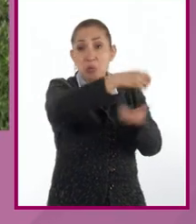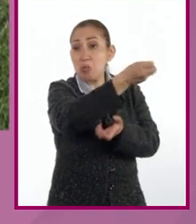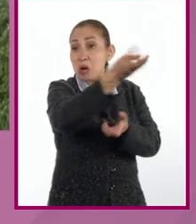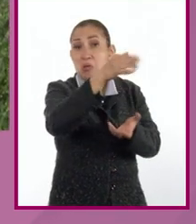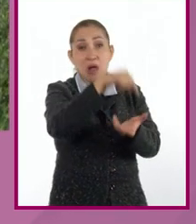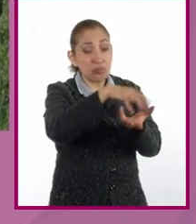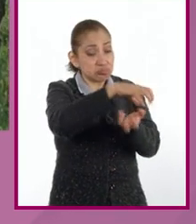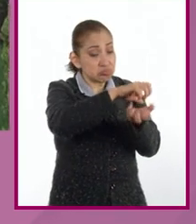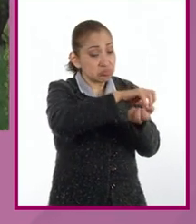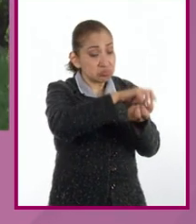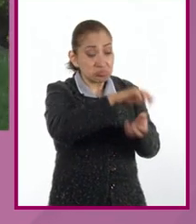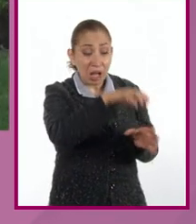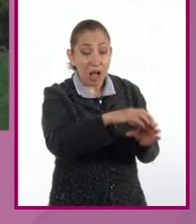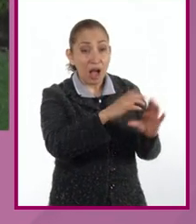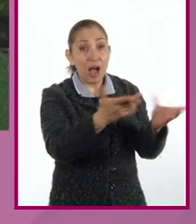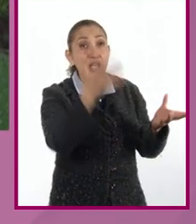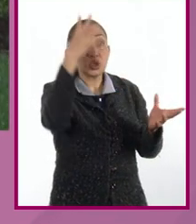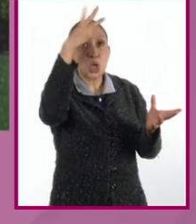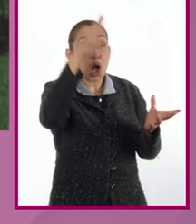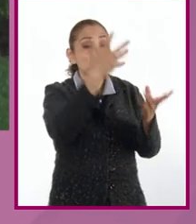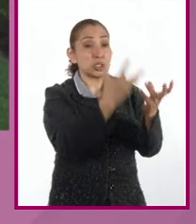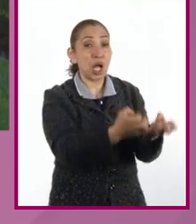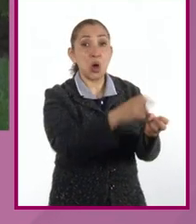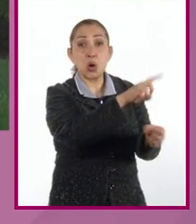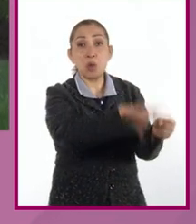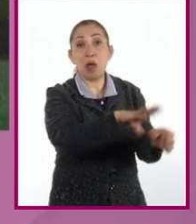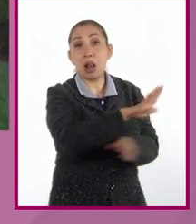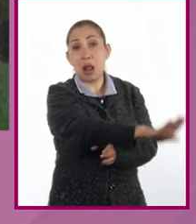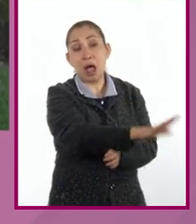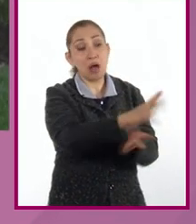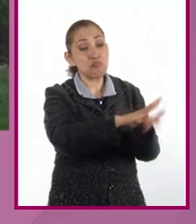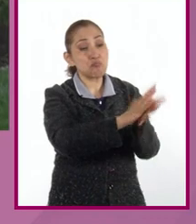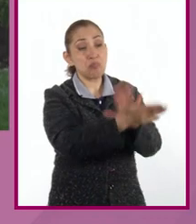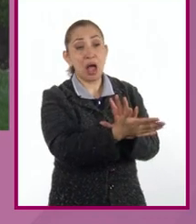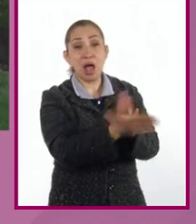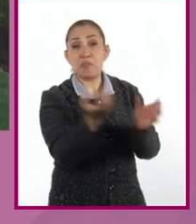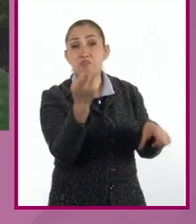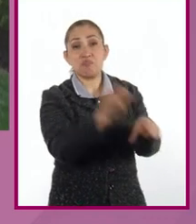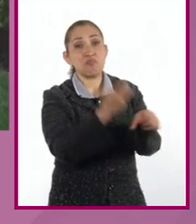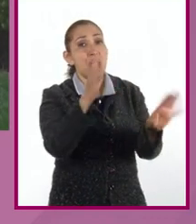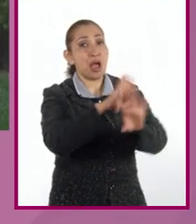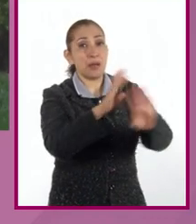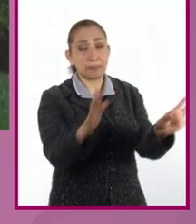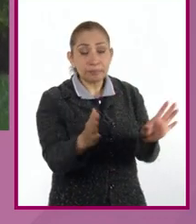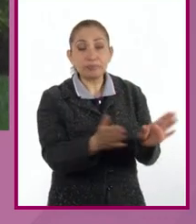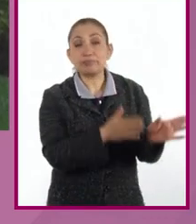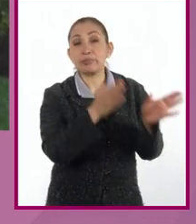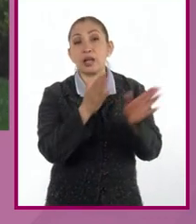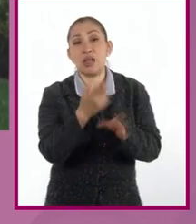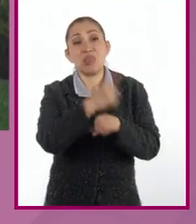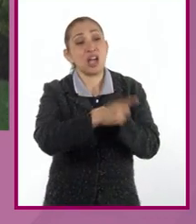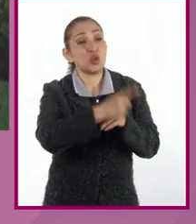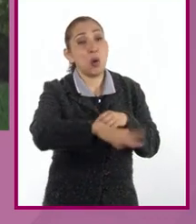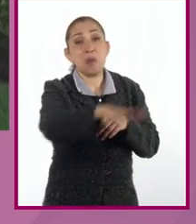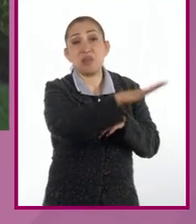cualquier lado y que mediante el sol y el secado por él lograbas consolidarlo, ¿no? Entonces el impacto ambiental creo que sería nulo.